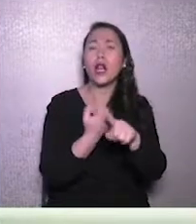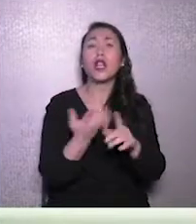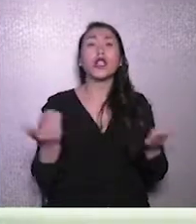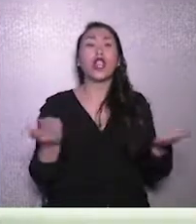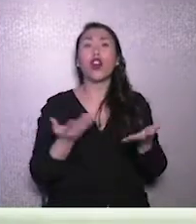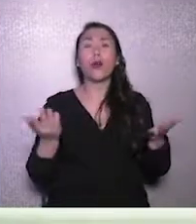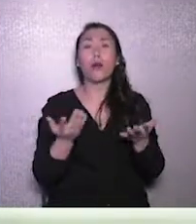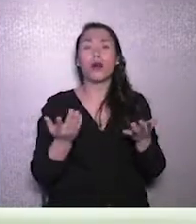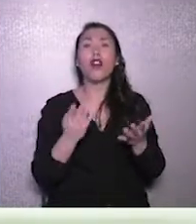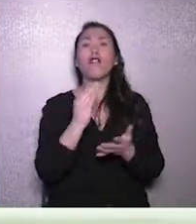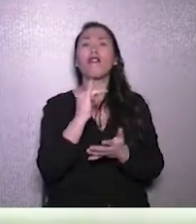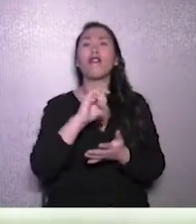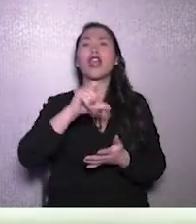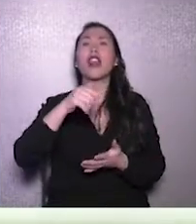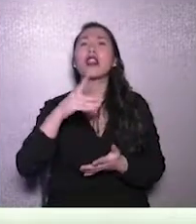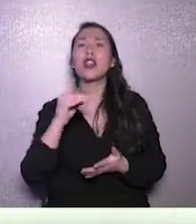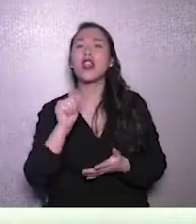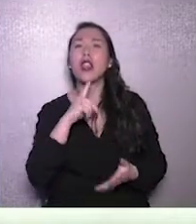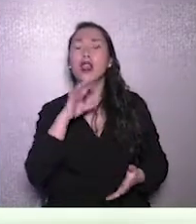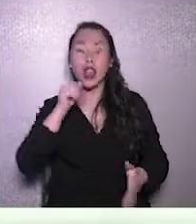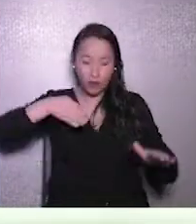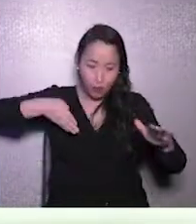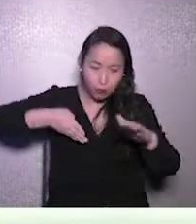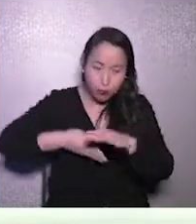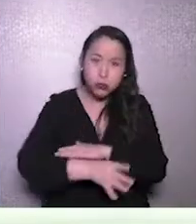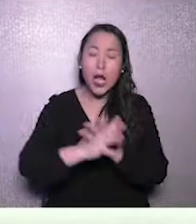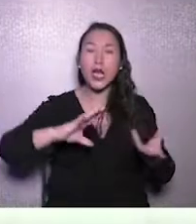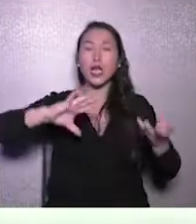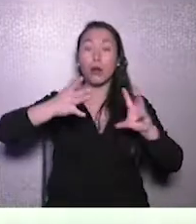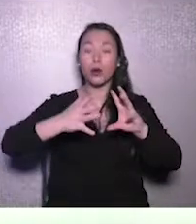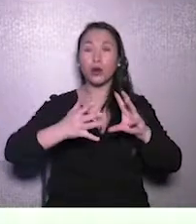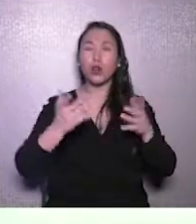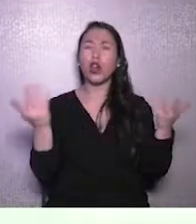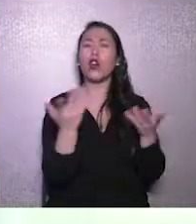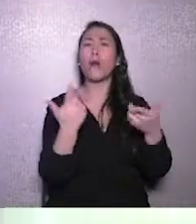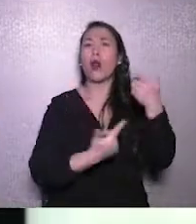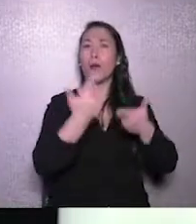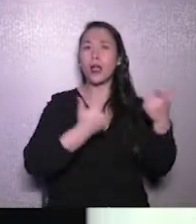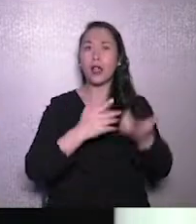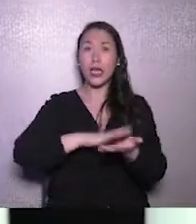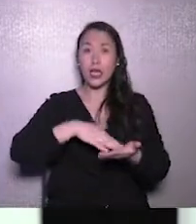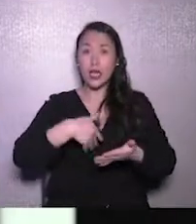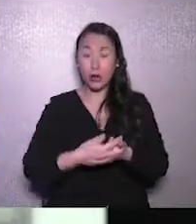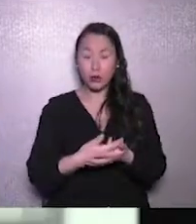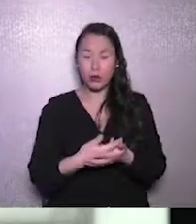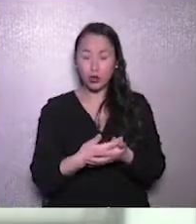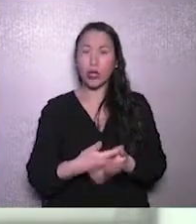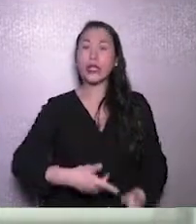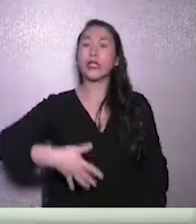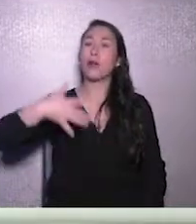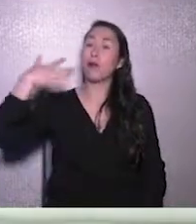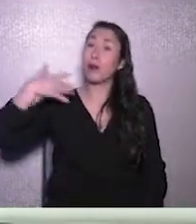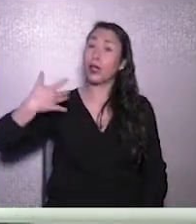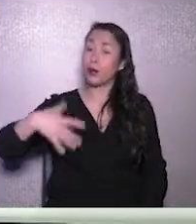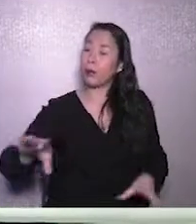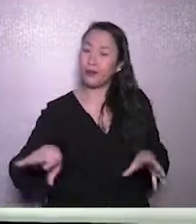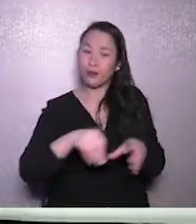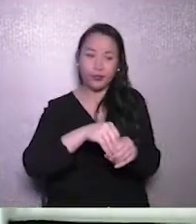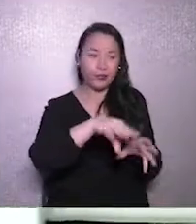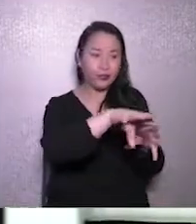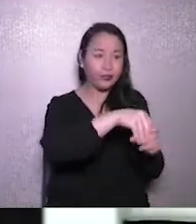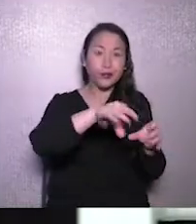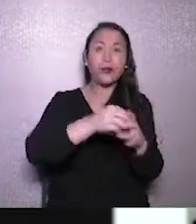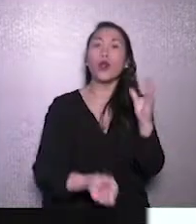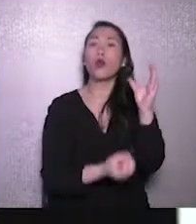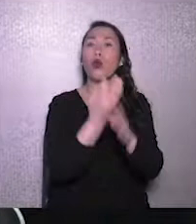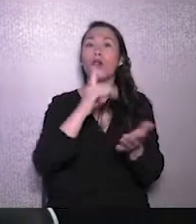va a entrar con fuerza en este mundo. Ver cómo las distintas políticas de salud son fundamentales para ir incorporando las nuevas tecnologías.